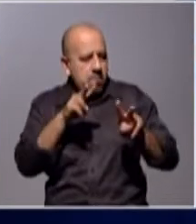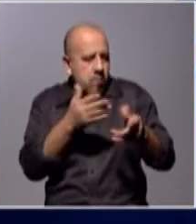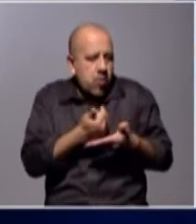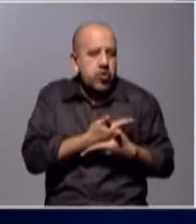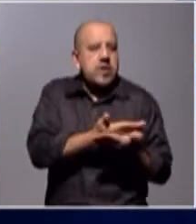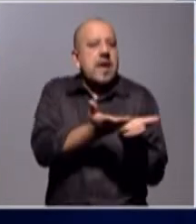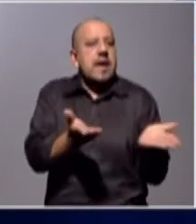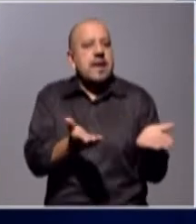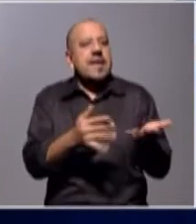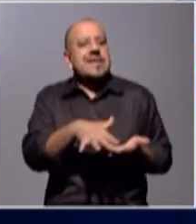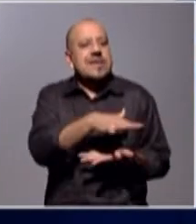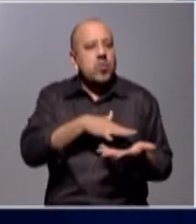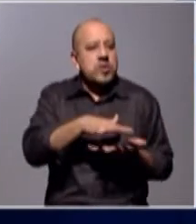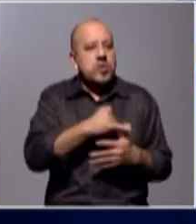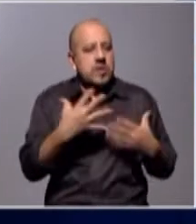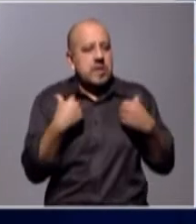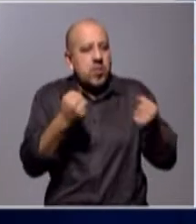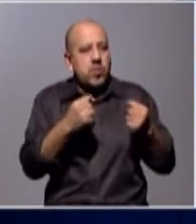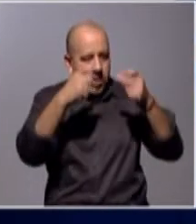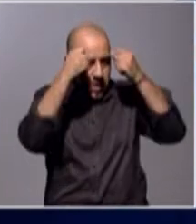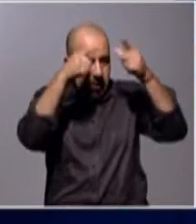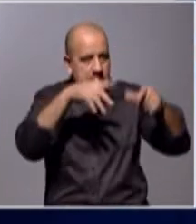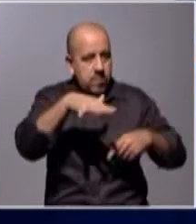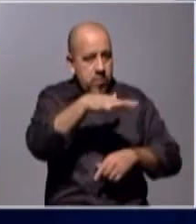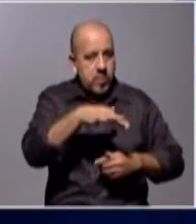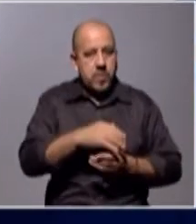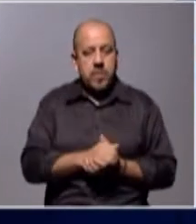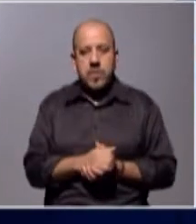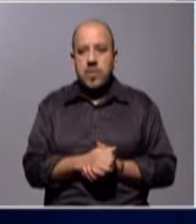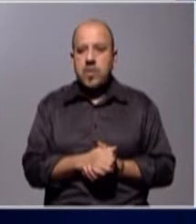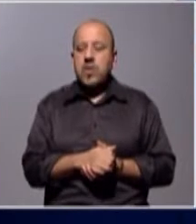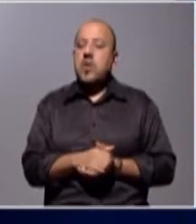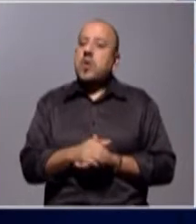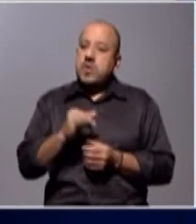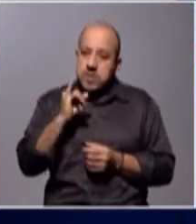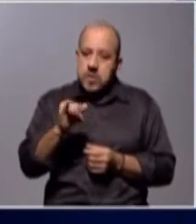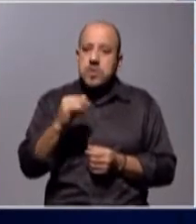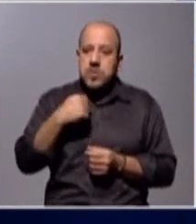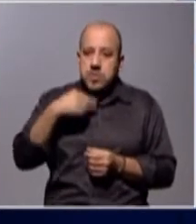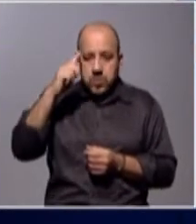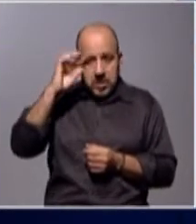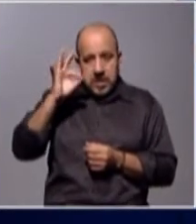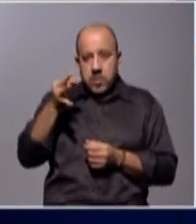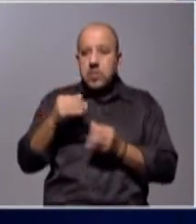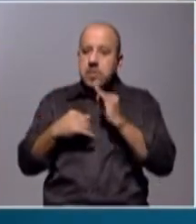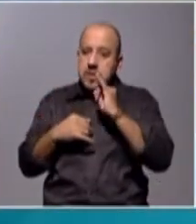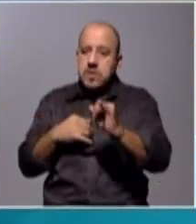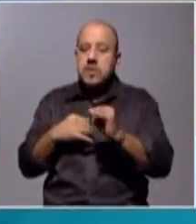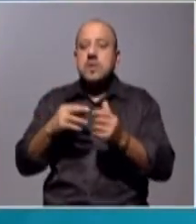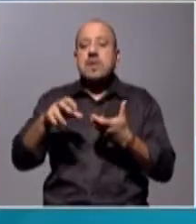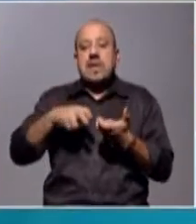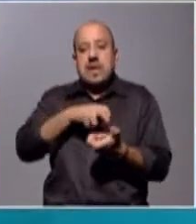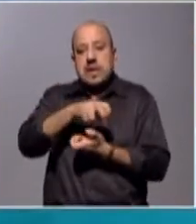la situación sanitaria de los medios rurales. Yo creo que sí, que en definitiva la pandemia, la crisis,